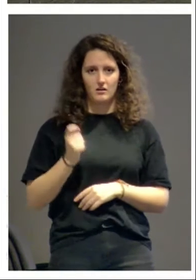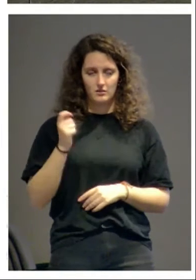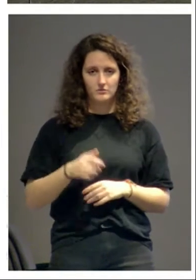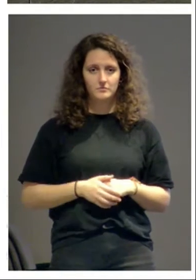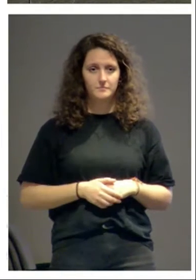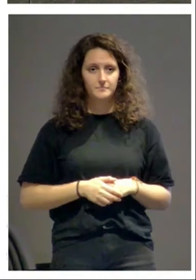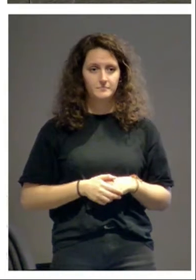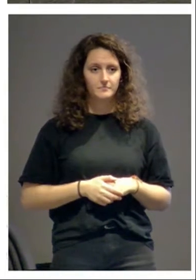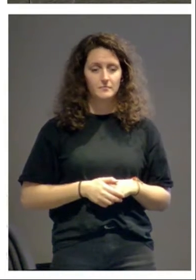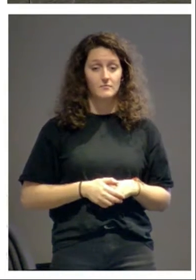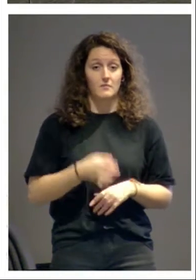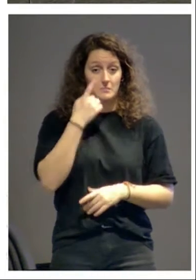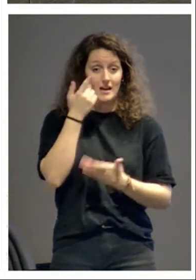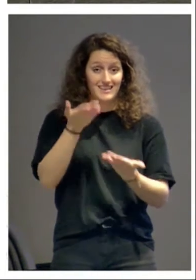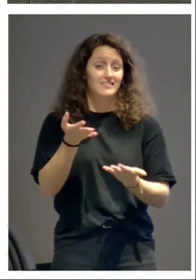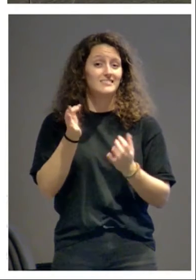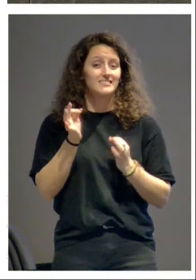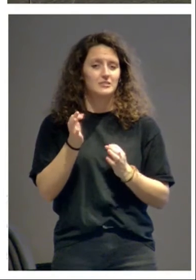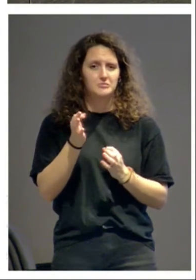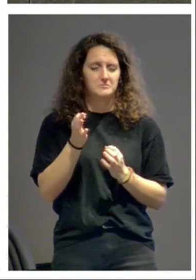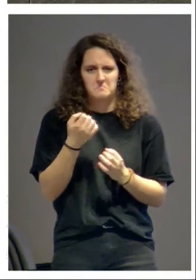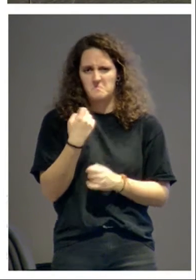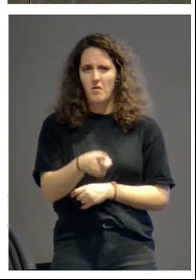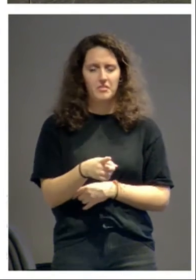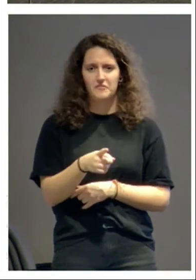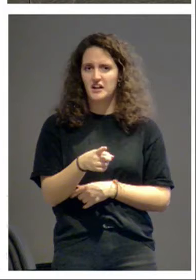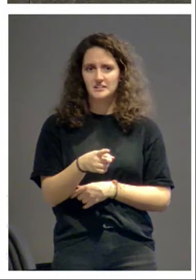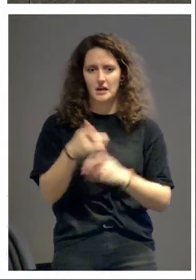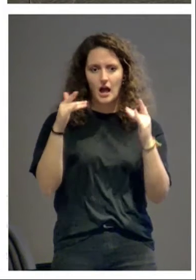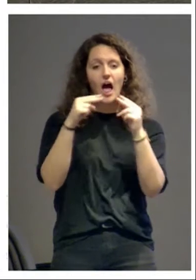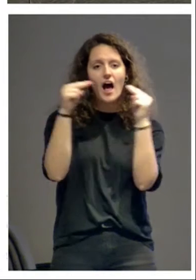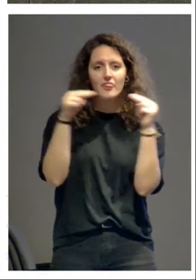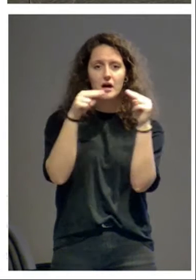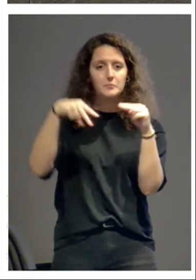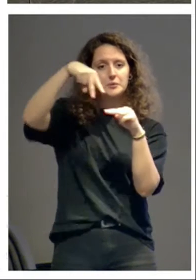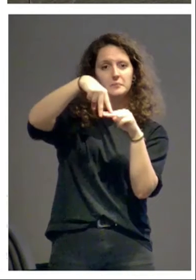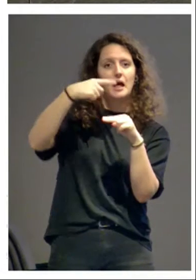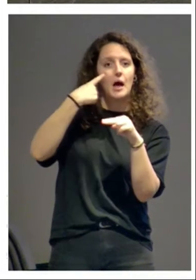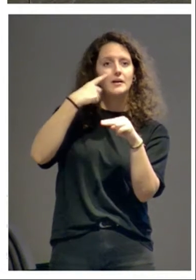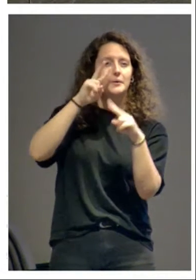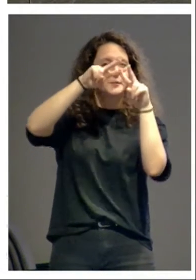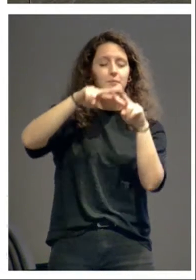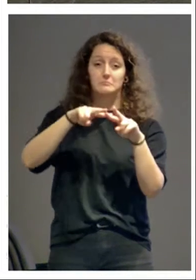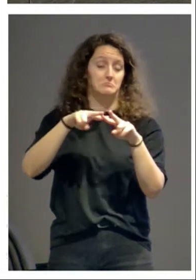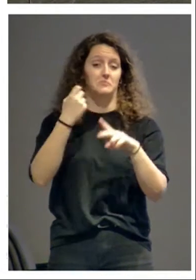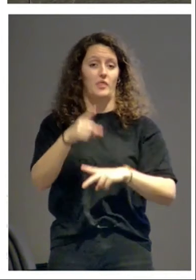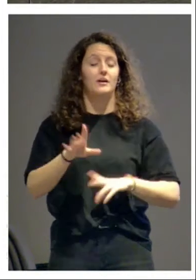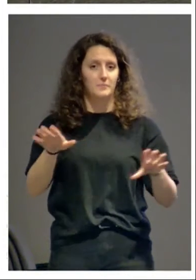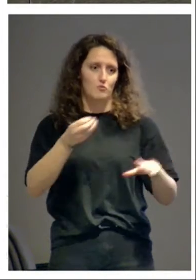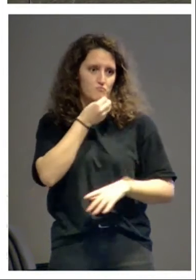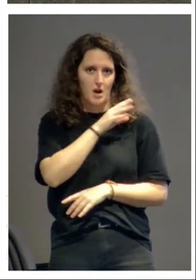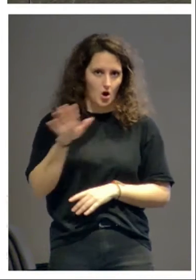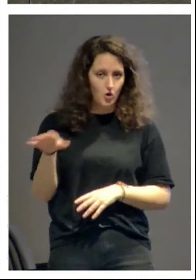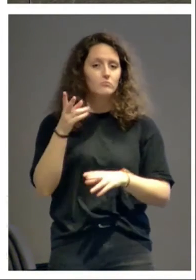Para esto, como les digo, no hacía falta subirse a un andamio, pero es mejor poder subirse a un andamio